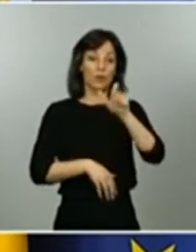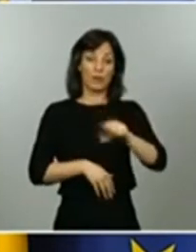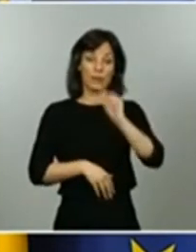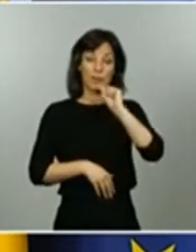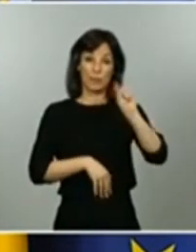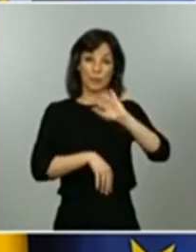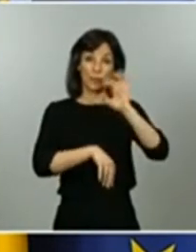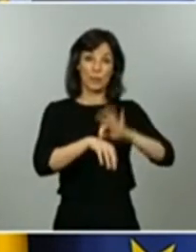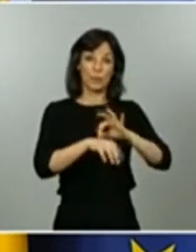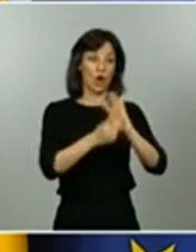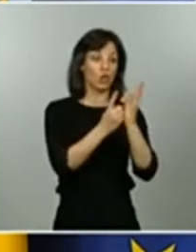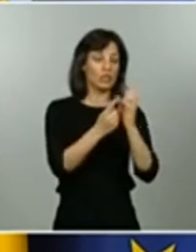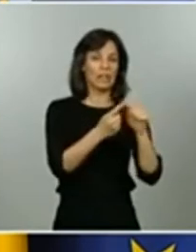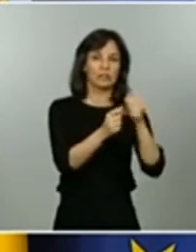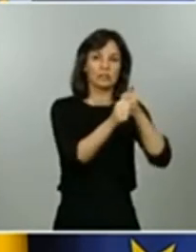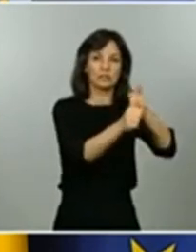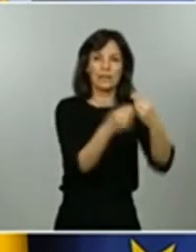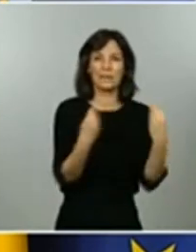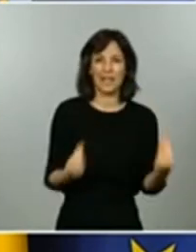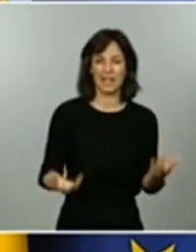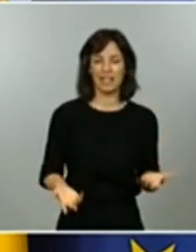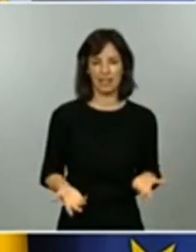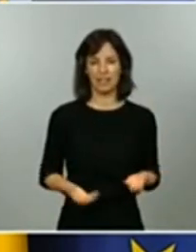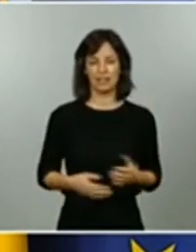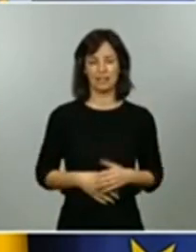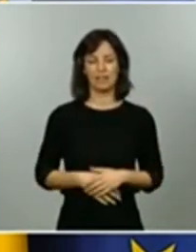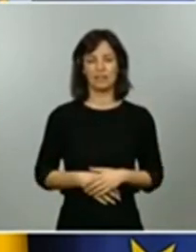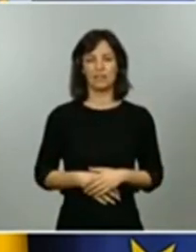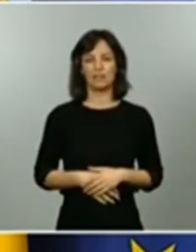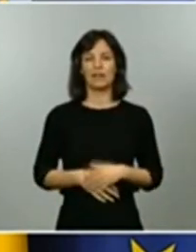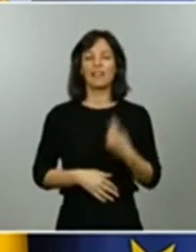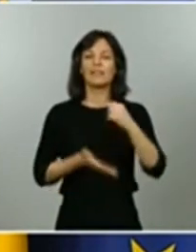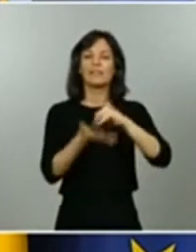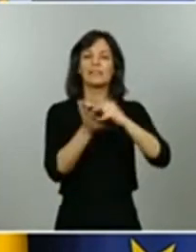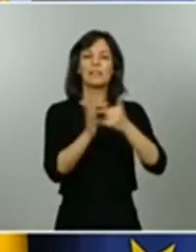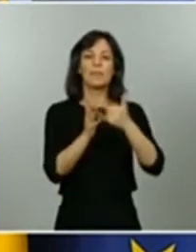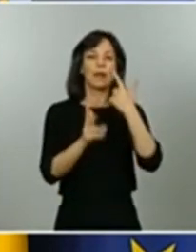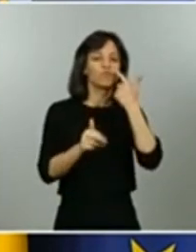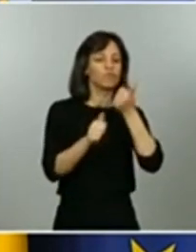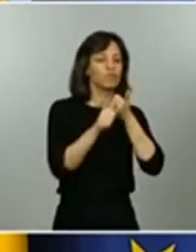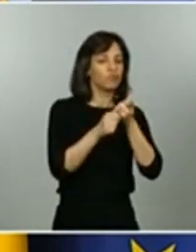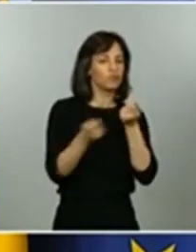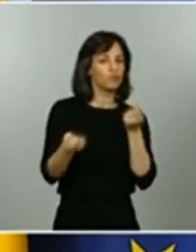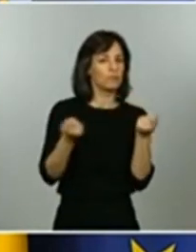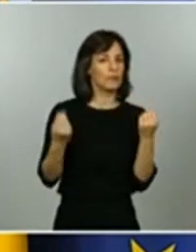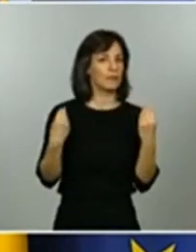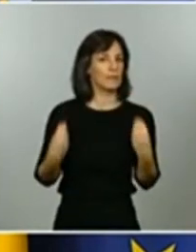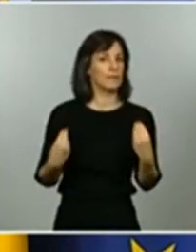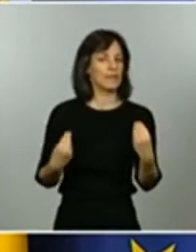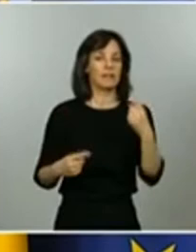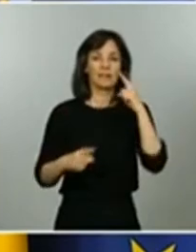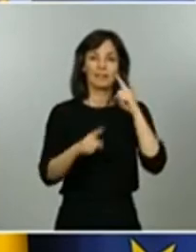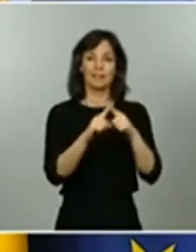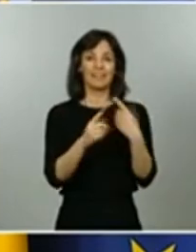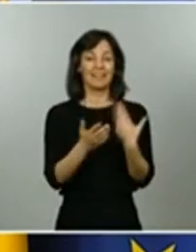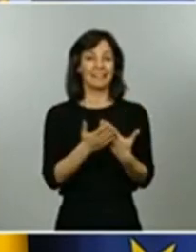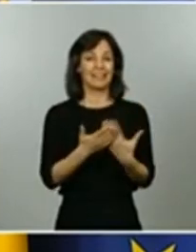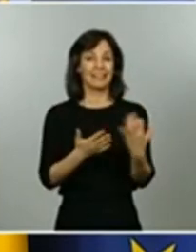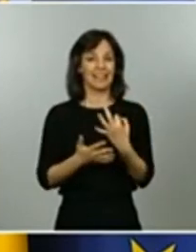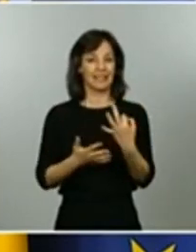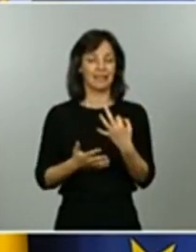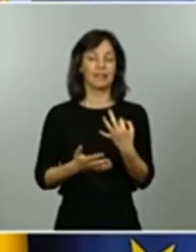posible. Además se tiene que tener un sistema de vigilancia puesto en marcha para garantizar que la monitorización